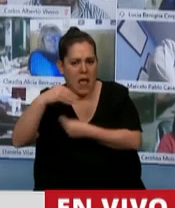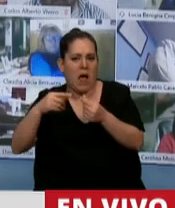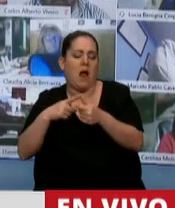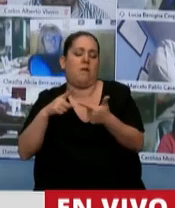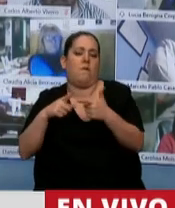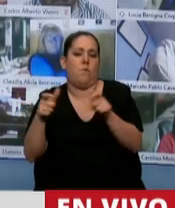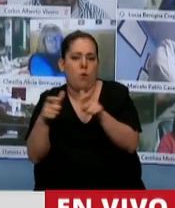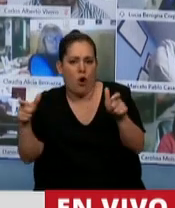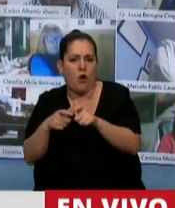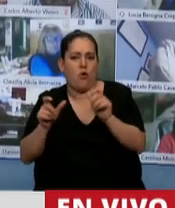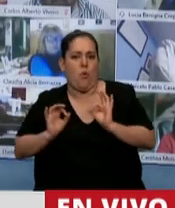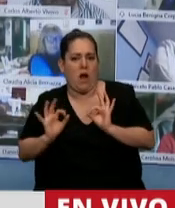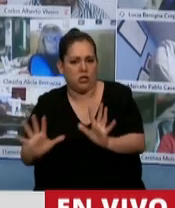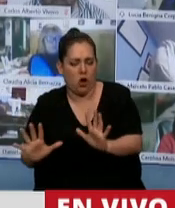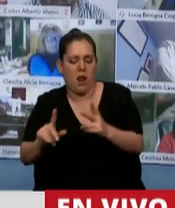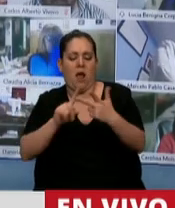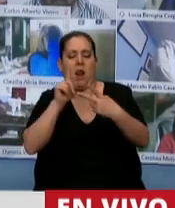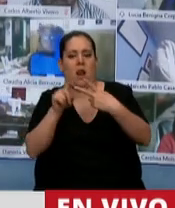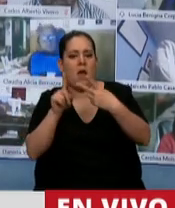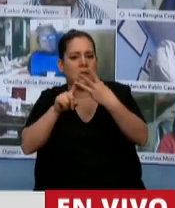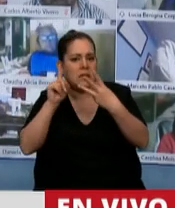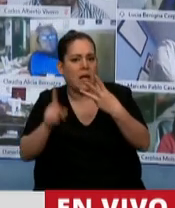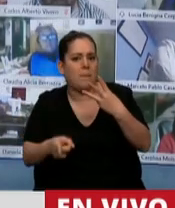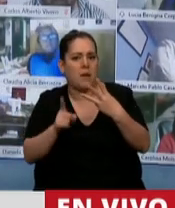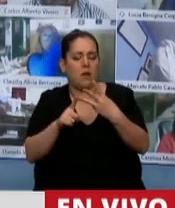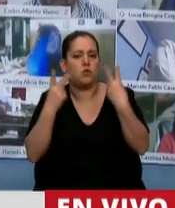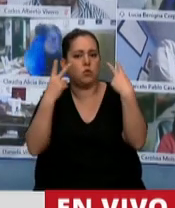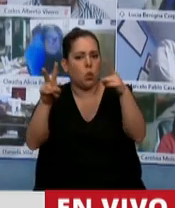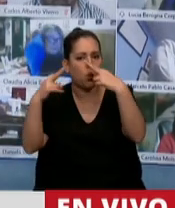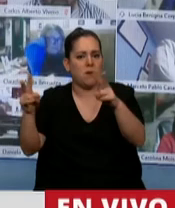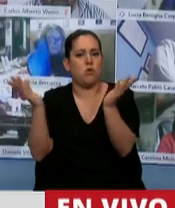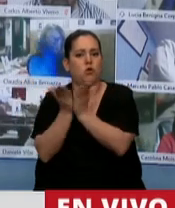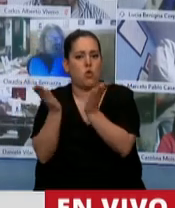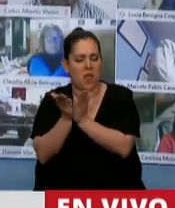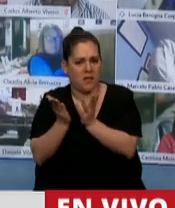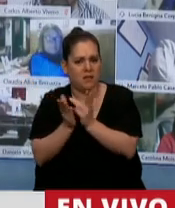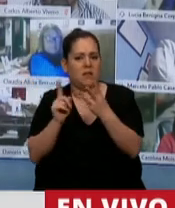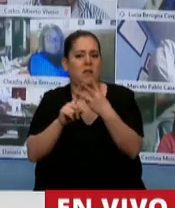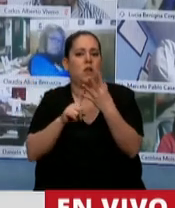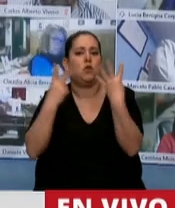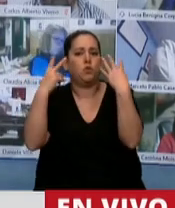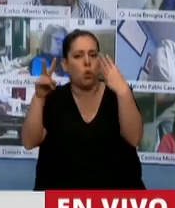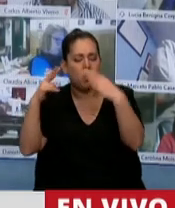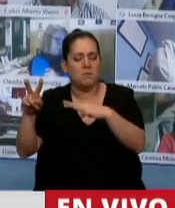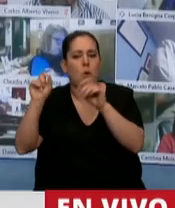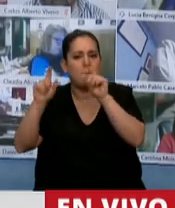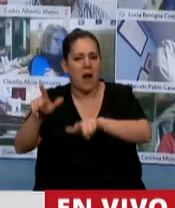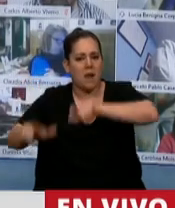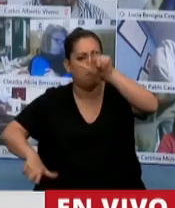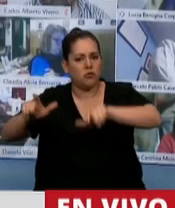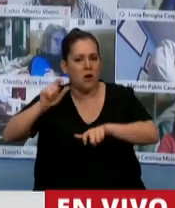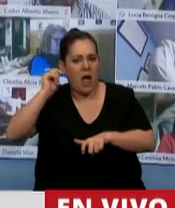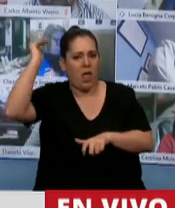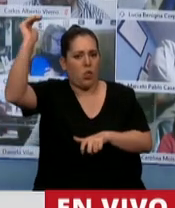también contempla, como dijeron recién, el turismo estudiantil, el turismo de adultos. Pero creo que lo más